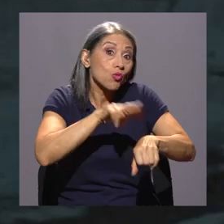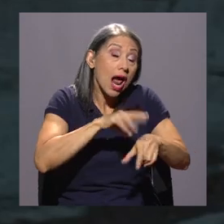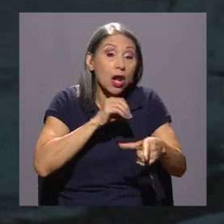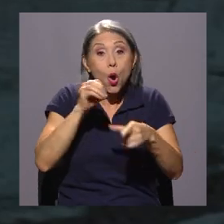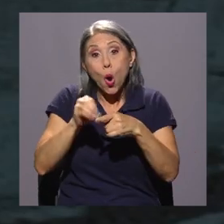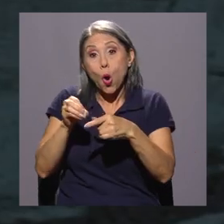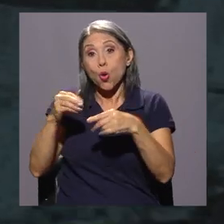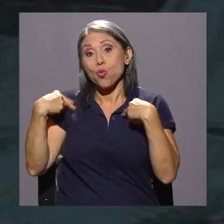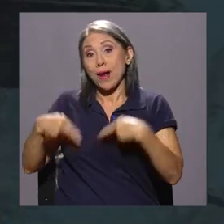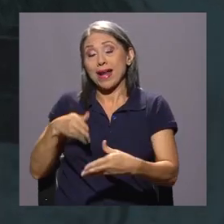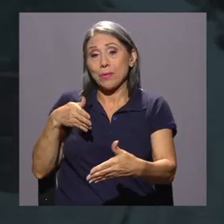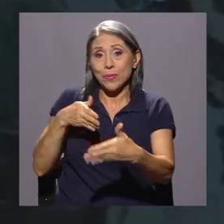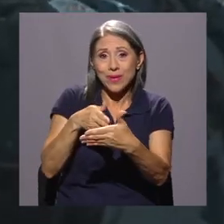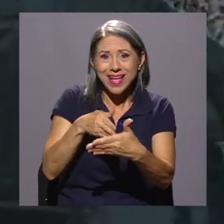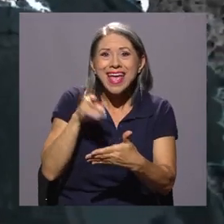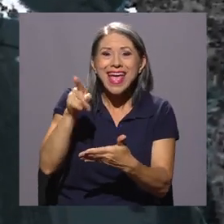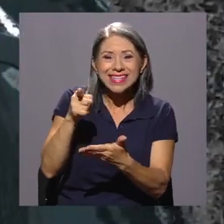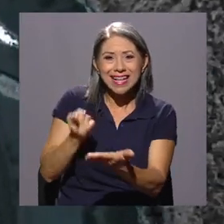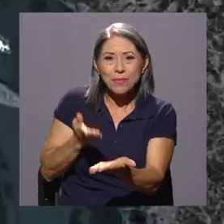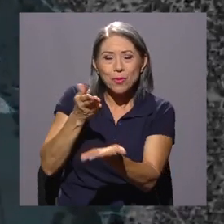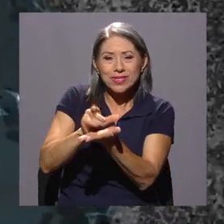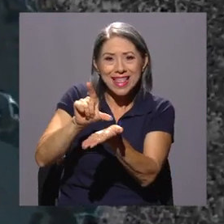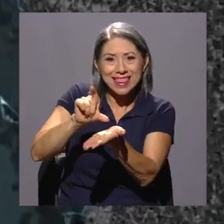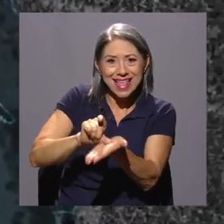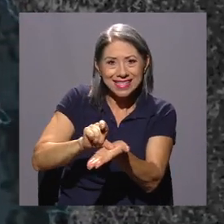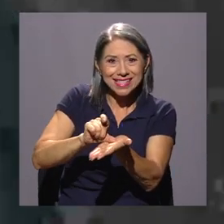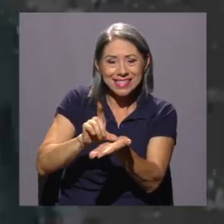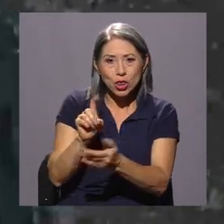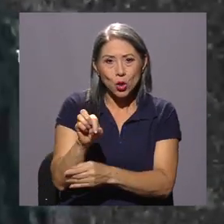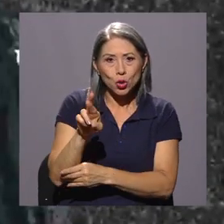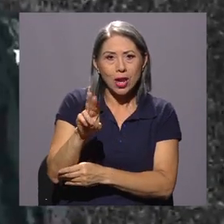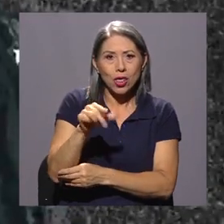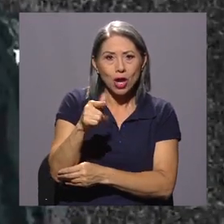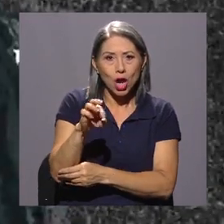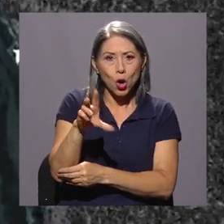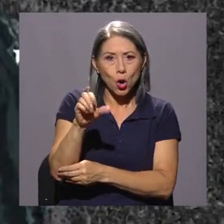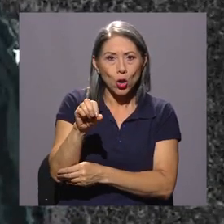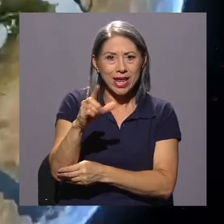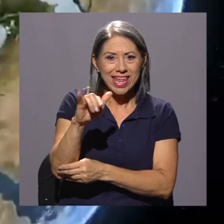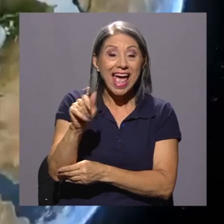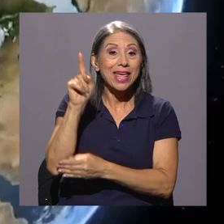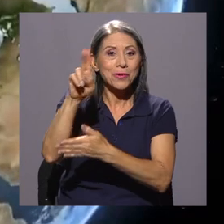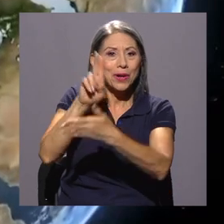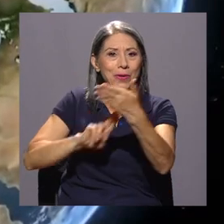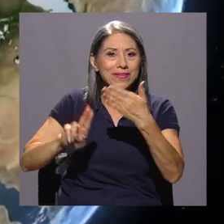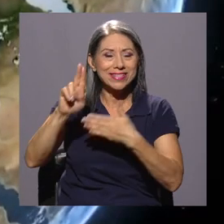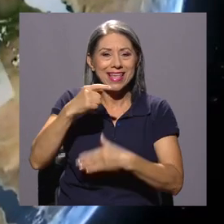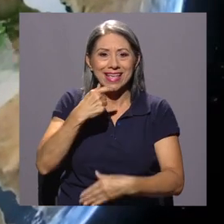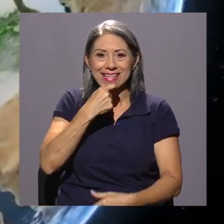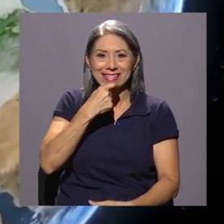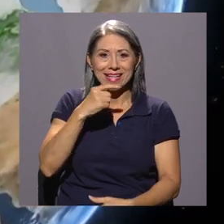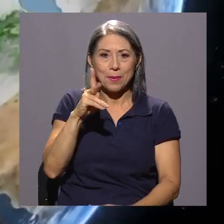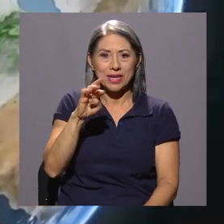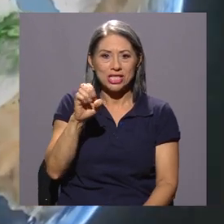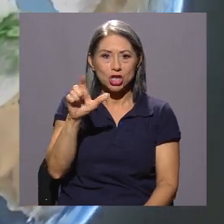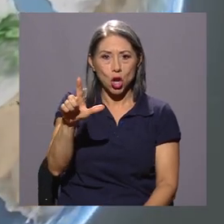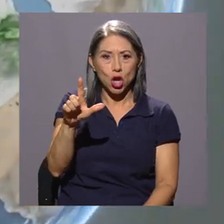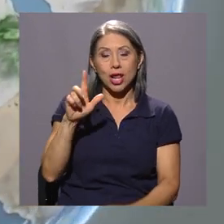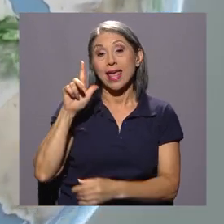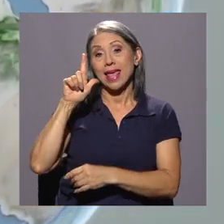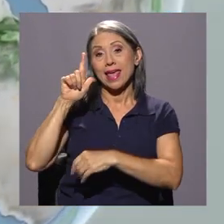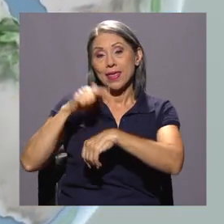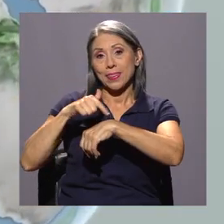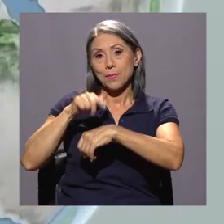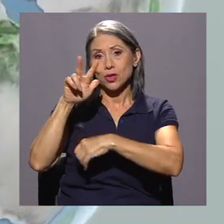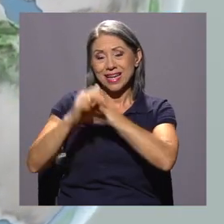propuesta de una tesis de doctorado en geología desarrollada por una costarricense en la Universidad de Bristol, Inglaterra. Durante tres años,